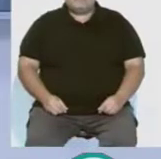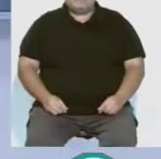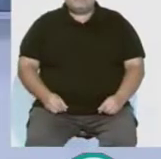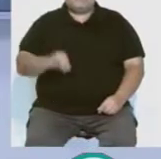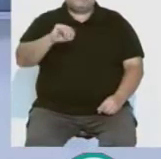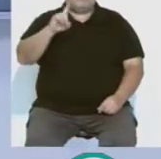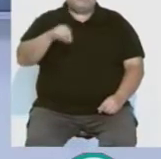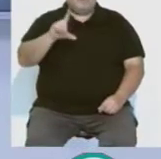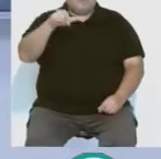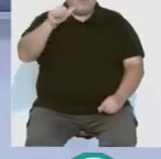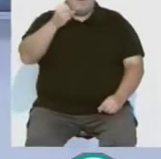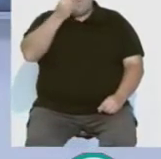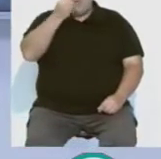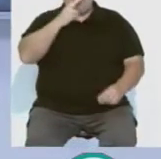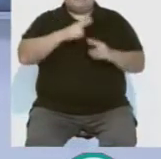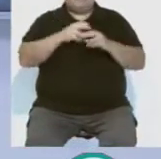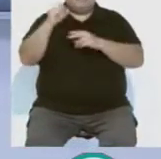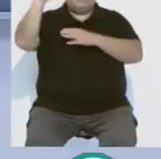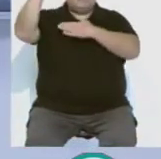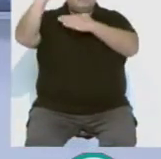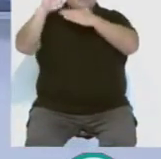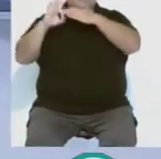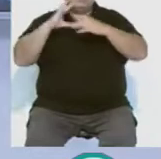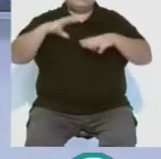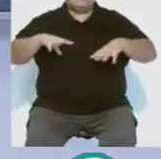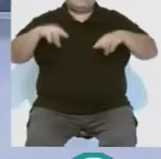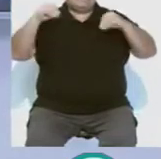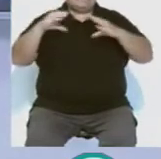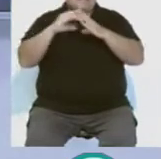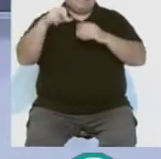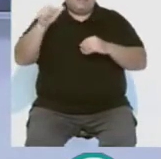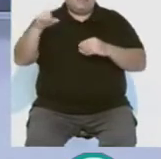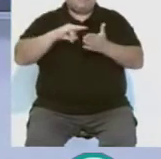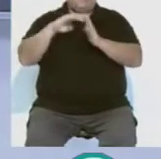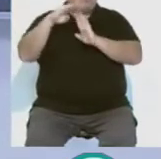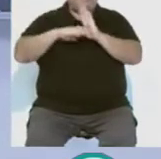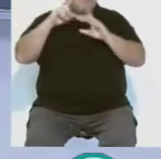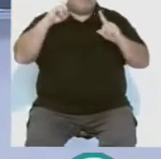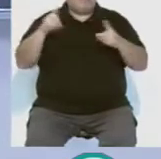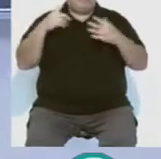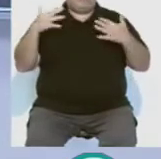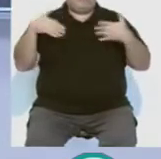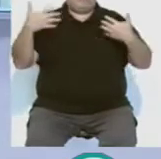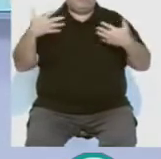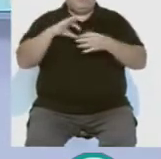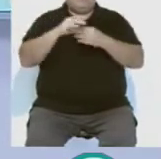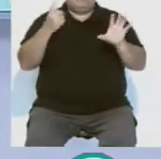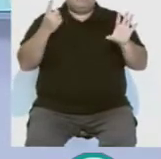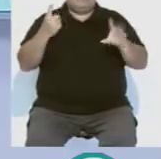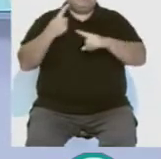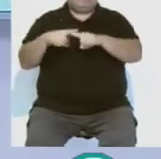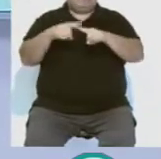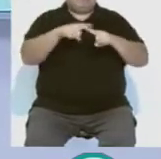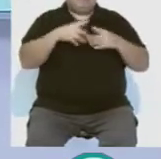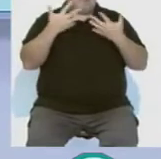Y Luana Flores inauguró las puestas de sol en el Castillo de Santa Catalina. Se trata de un programa de música al aire libre compuesto por seis sesiones